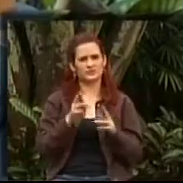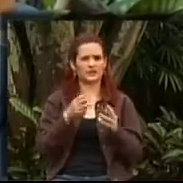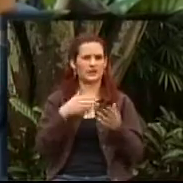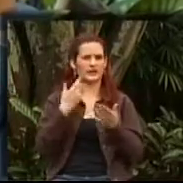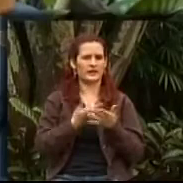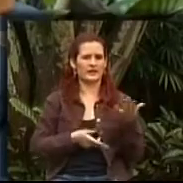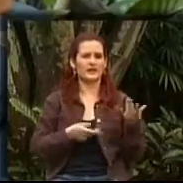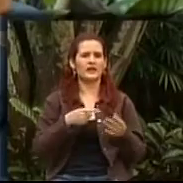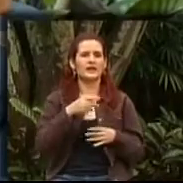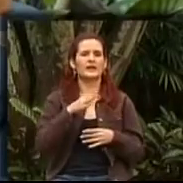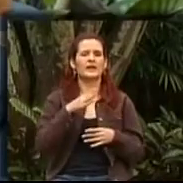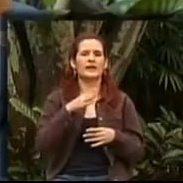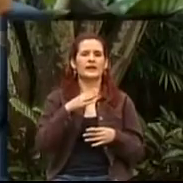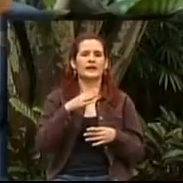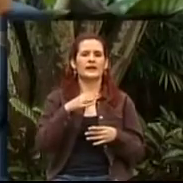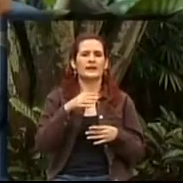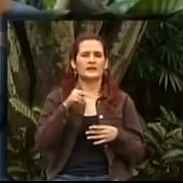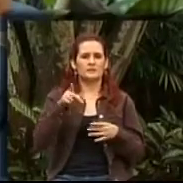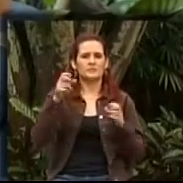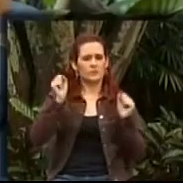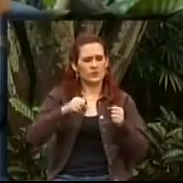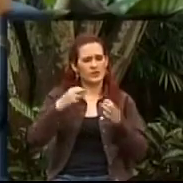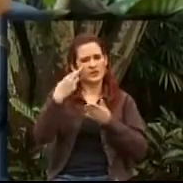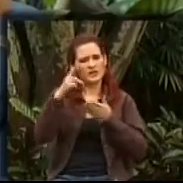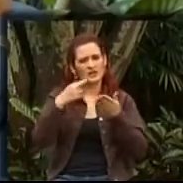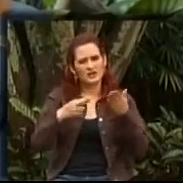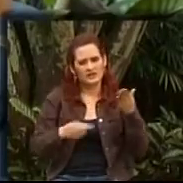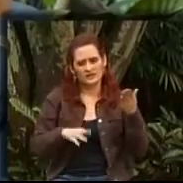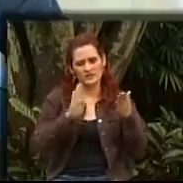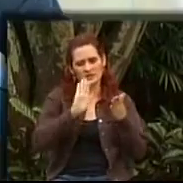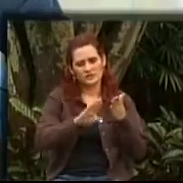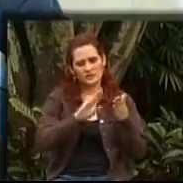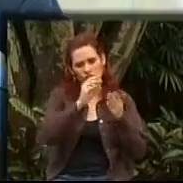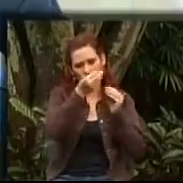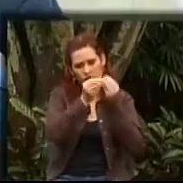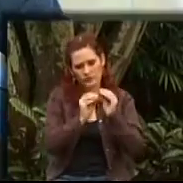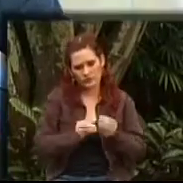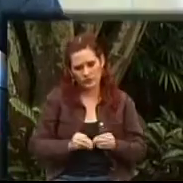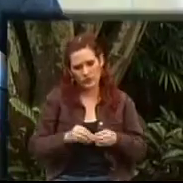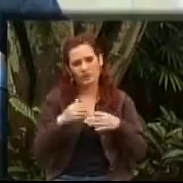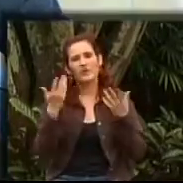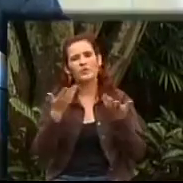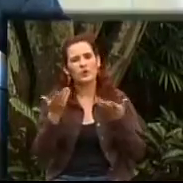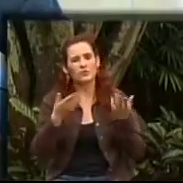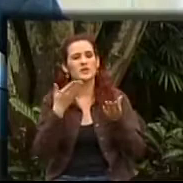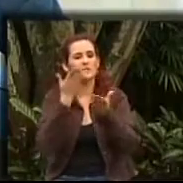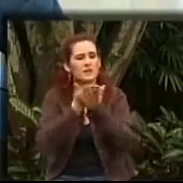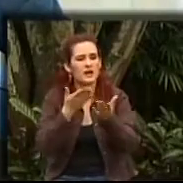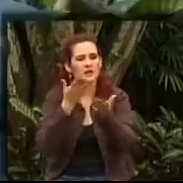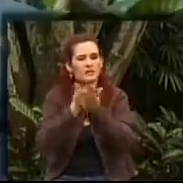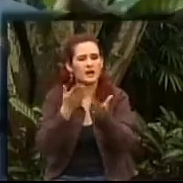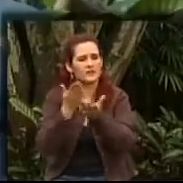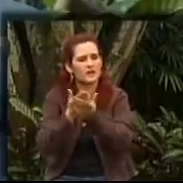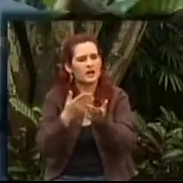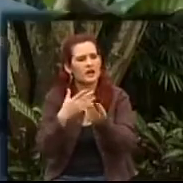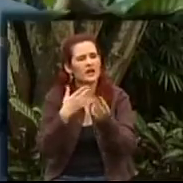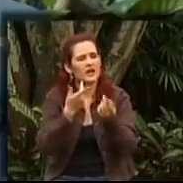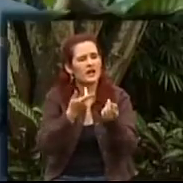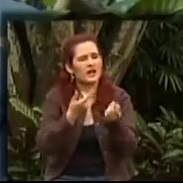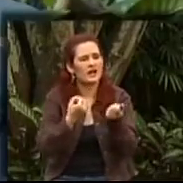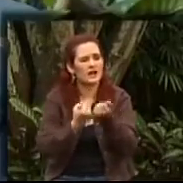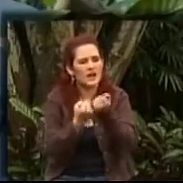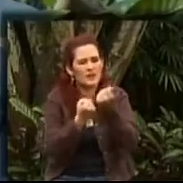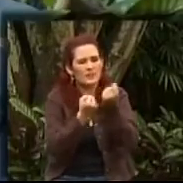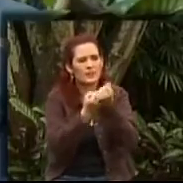he preguntado Beatriz hace un ratico, hacer revisar esos casos, cuáles son las instancias donde uno puede llevar casos como estos que se complican, que ya las